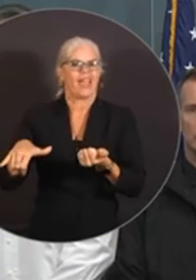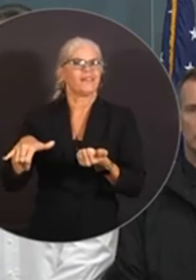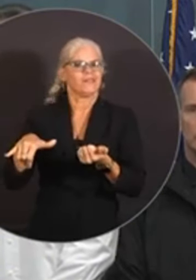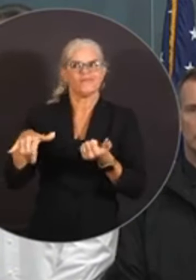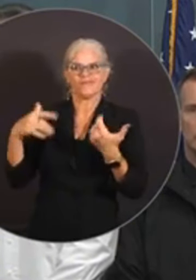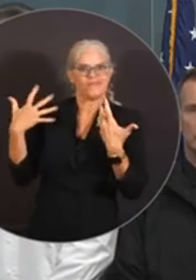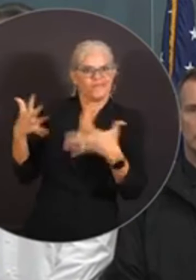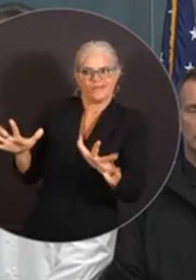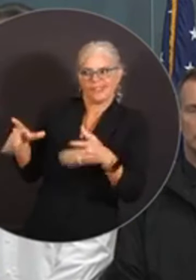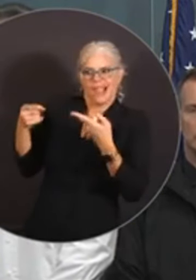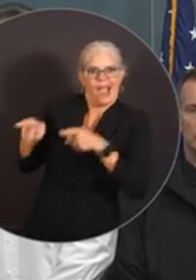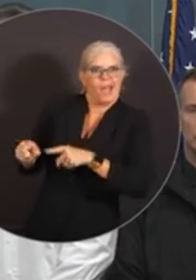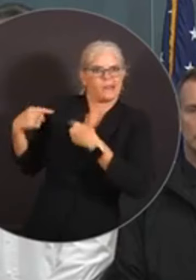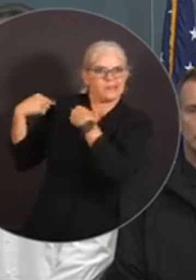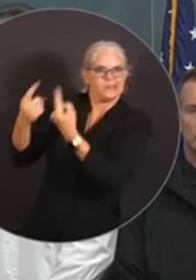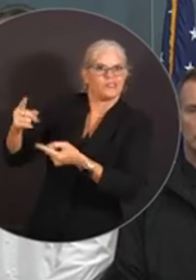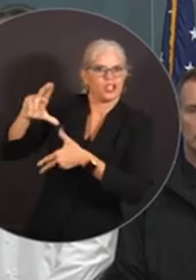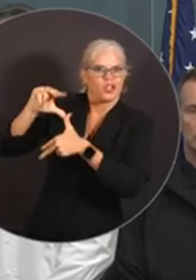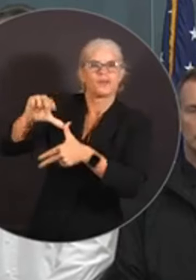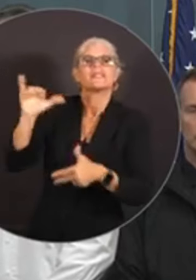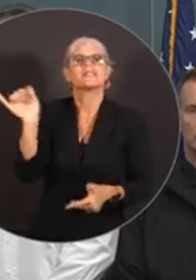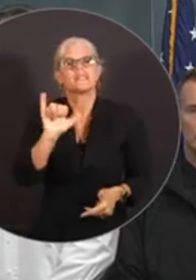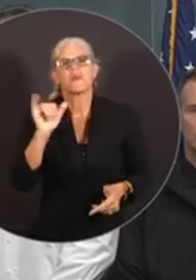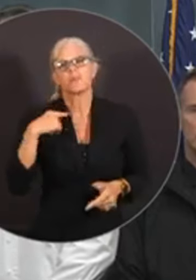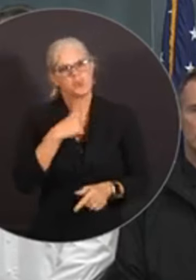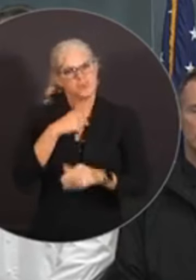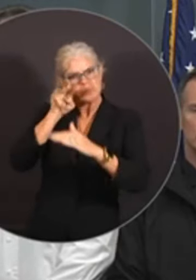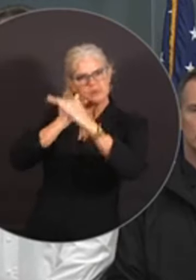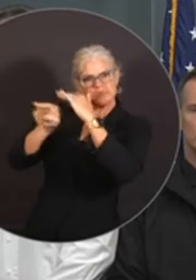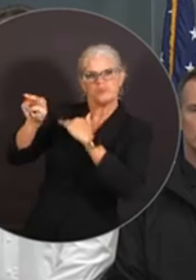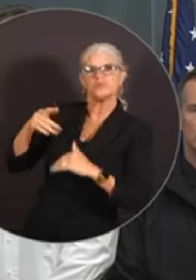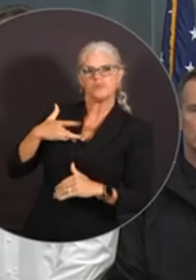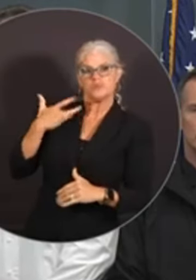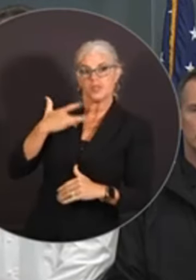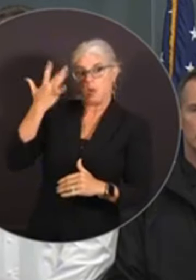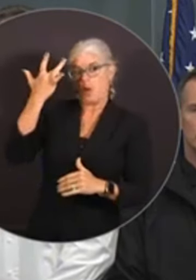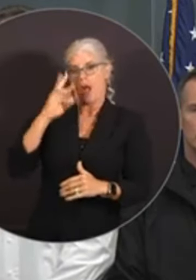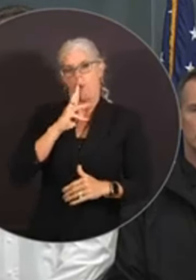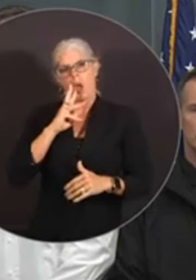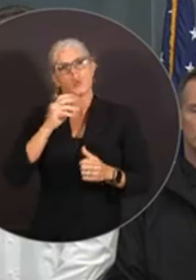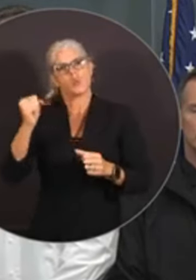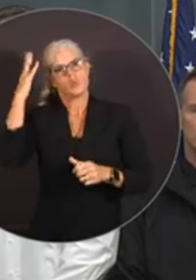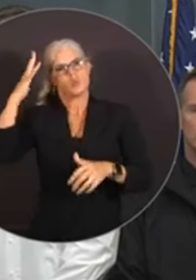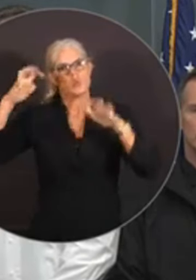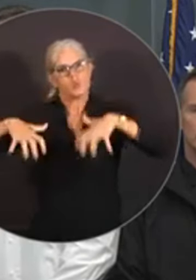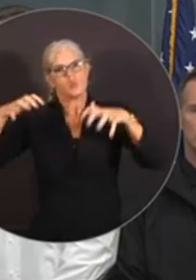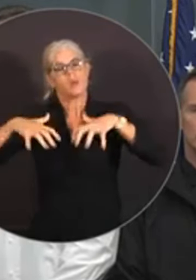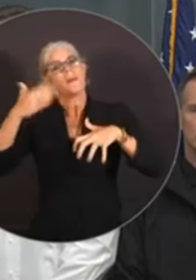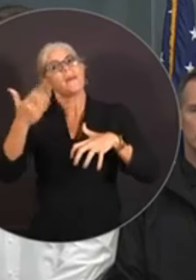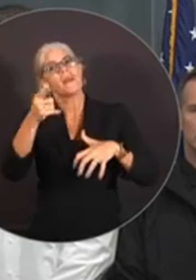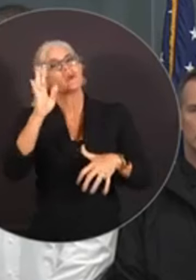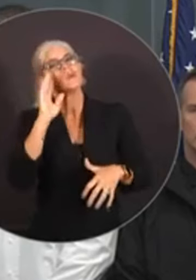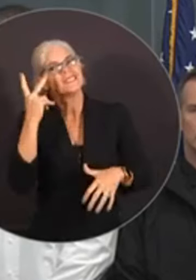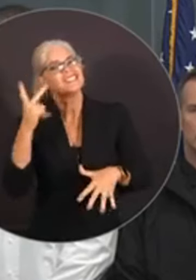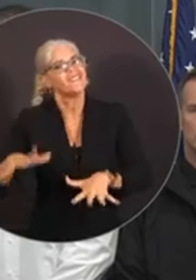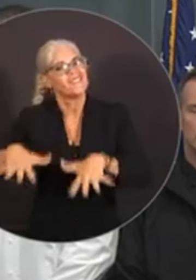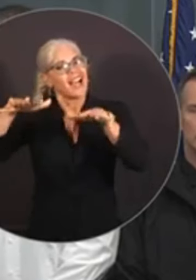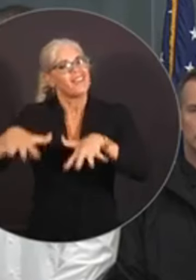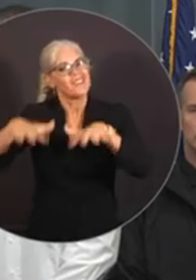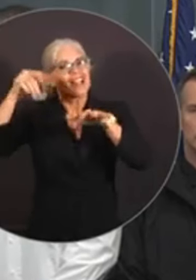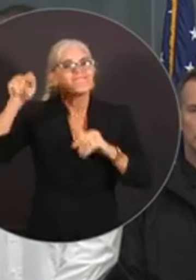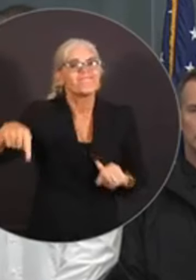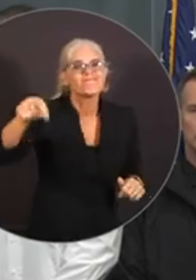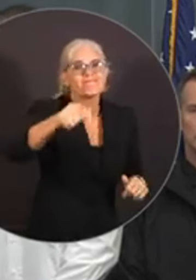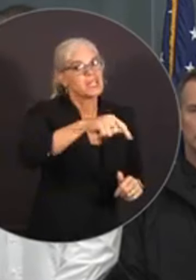daños hechos por la tormenta. Anticipamos que por la cantidad de agua se verán